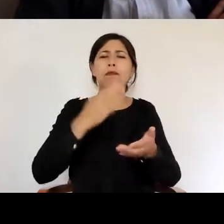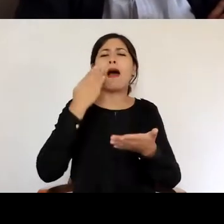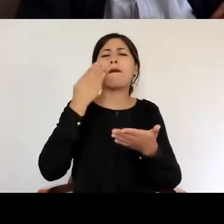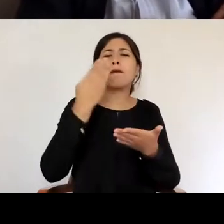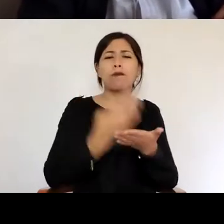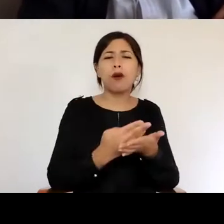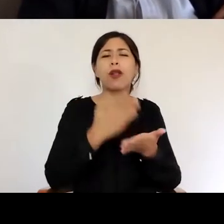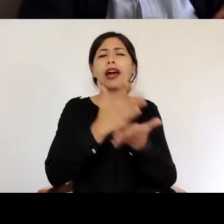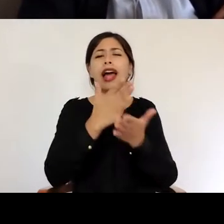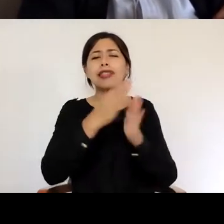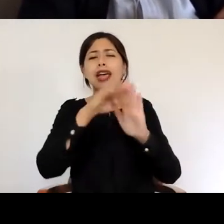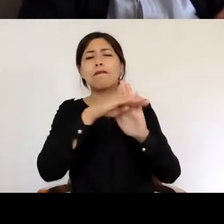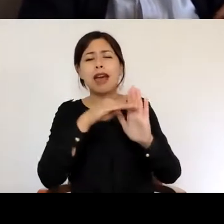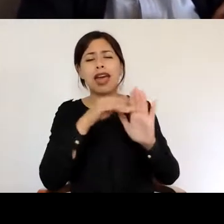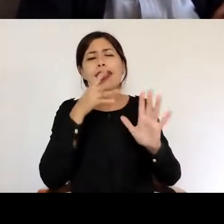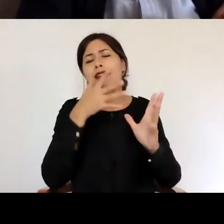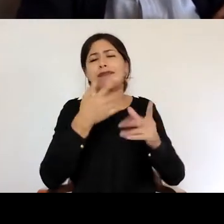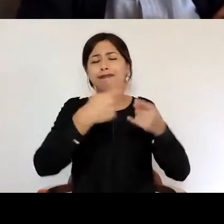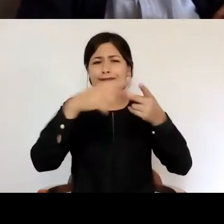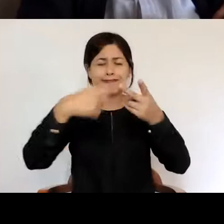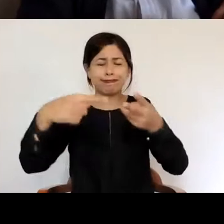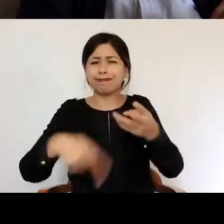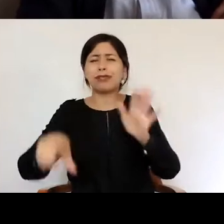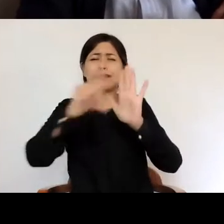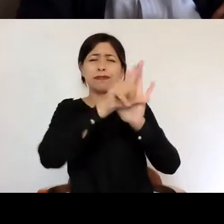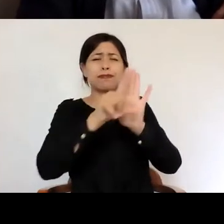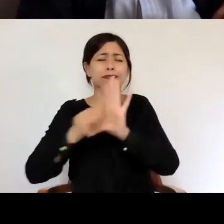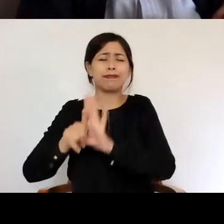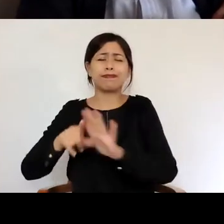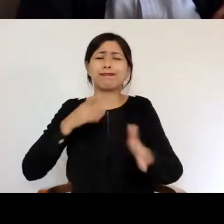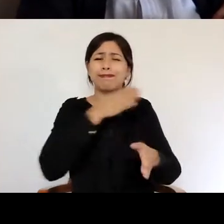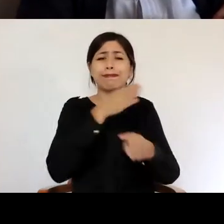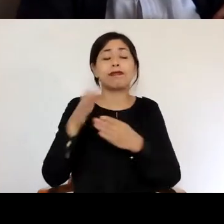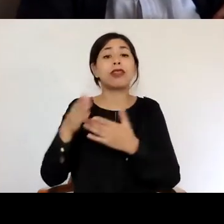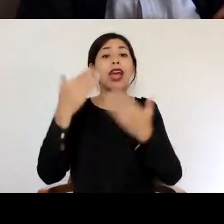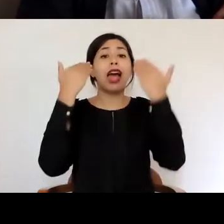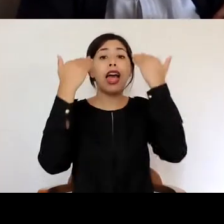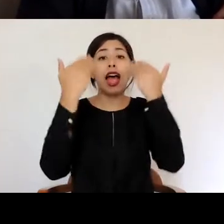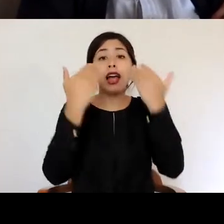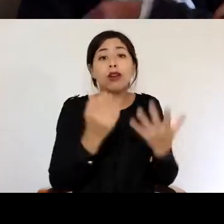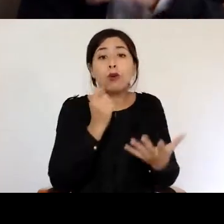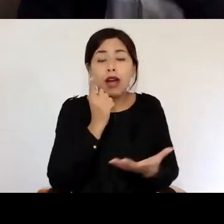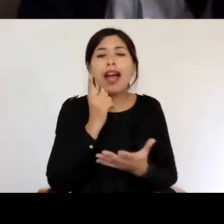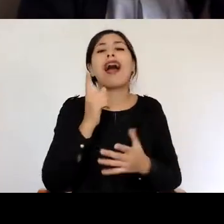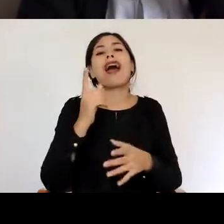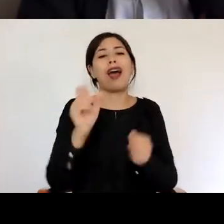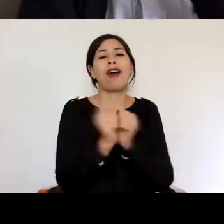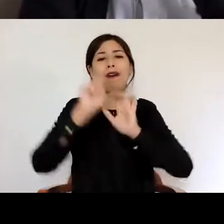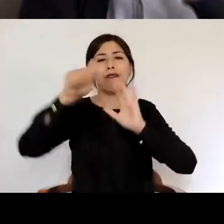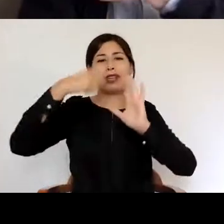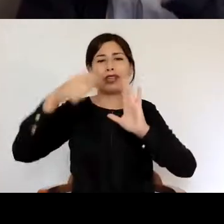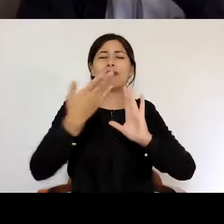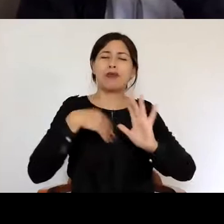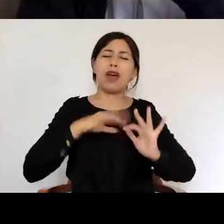una agenda legislativa muy, muy abrumadora y nos mandó un saludo por video, agradecemos mucho y como ya lo